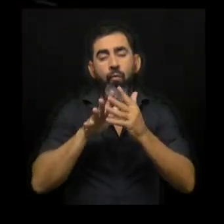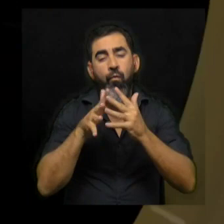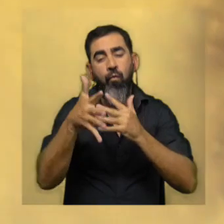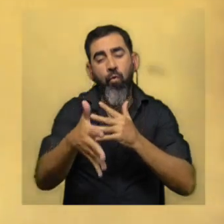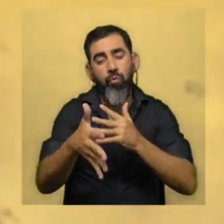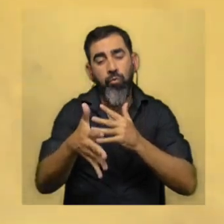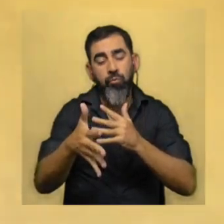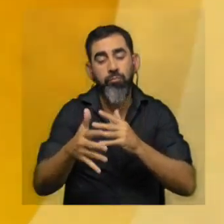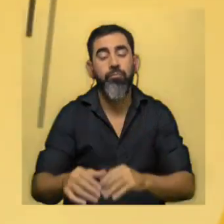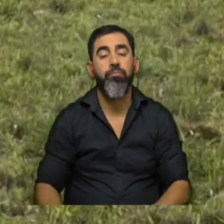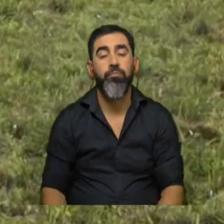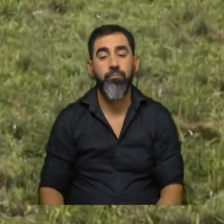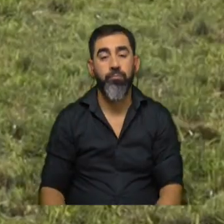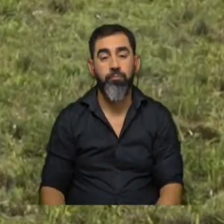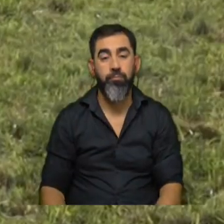muchas galaxias.